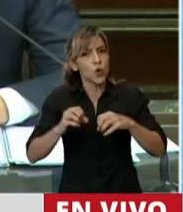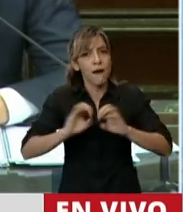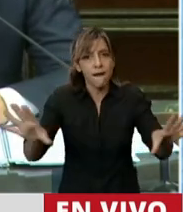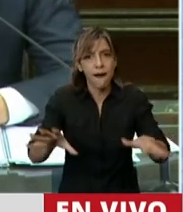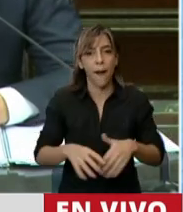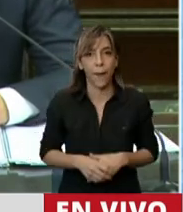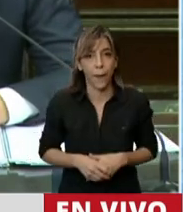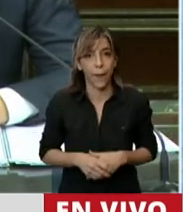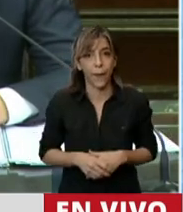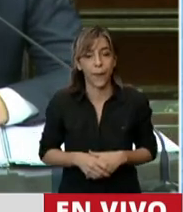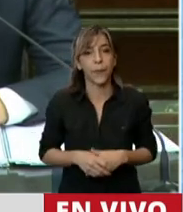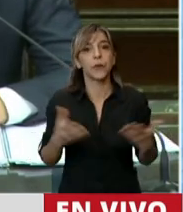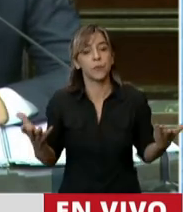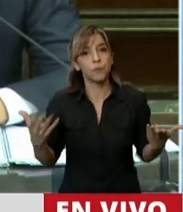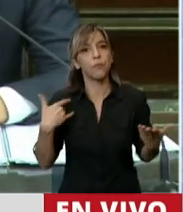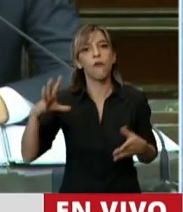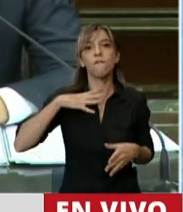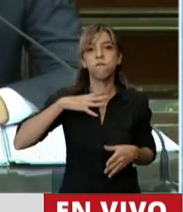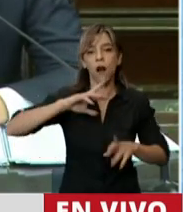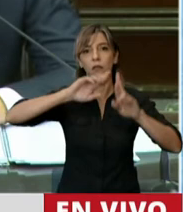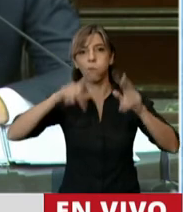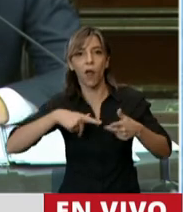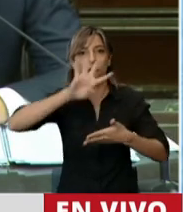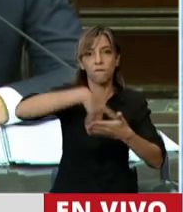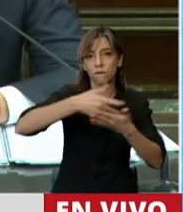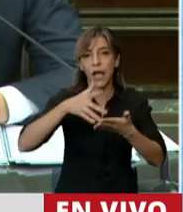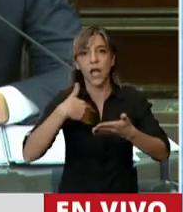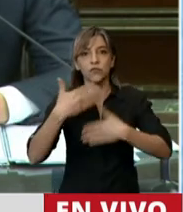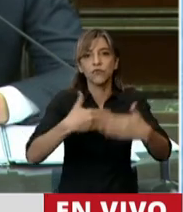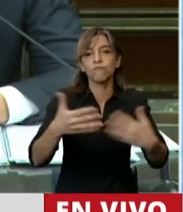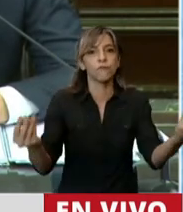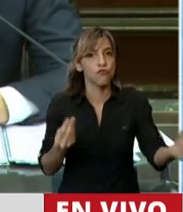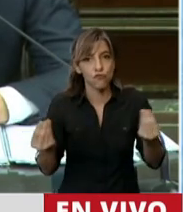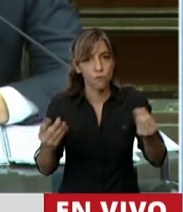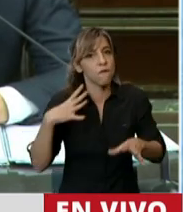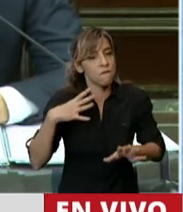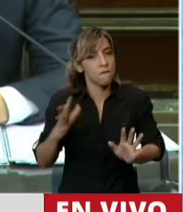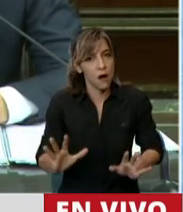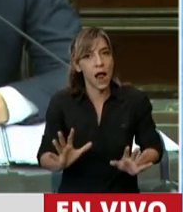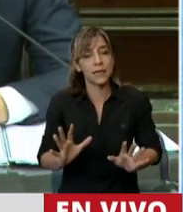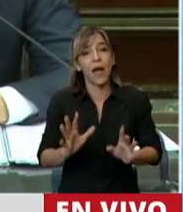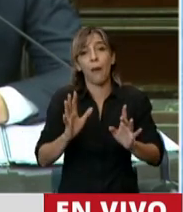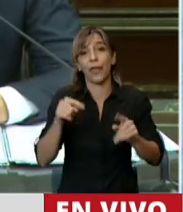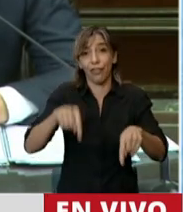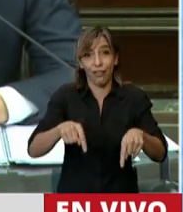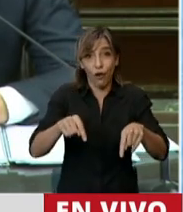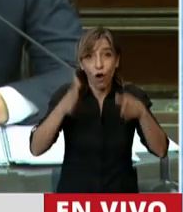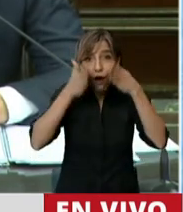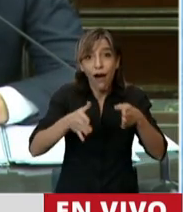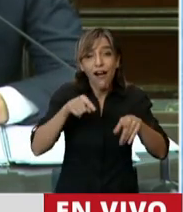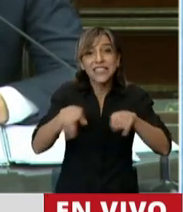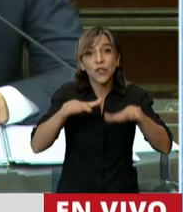solamente por la falta de planificación en esta pandemia, sino porque venimos de cuatro años de una